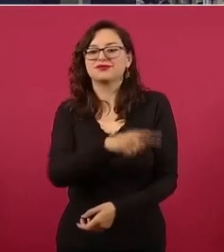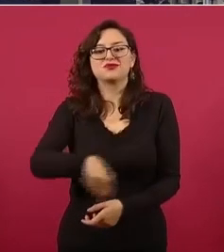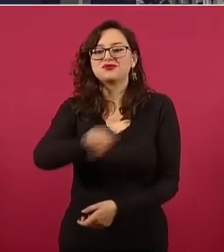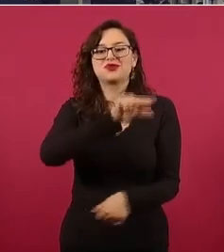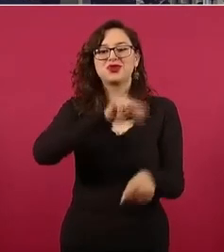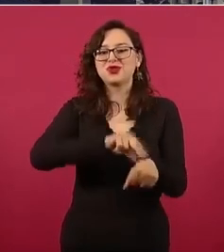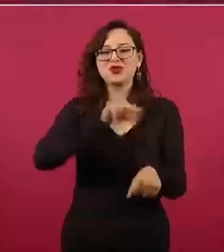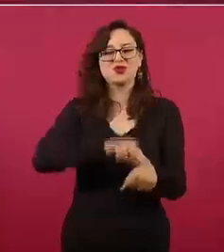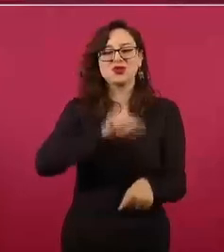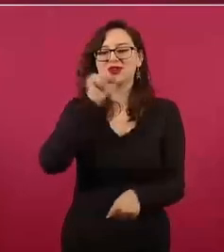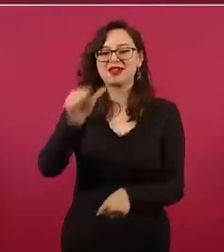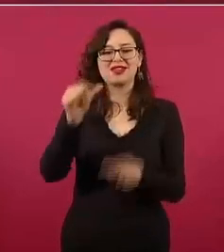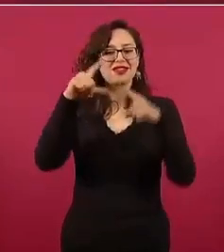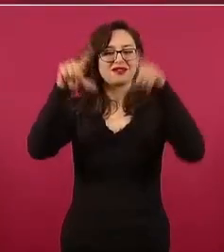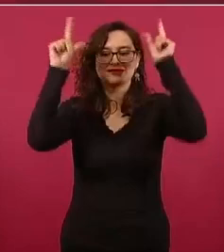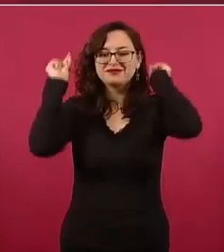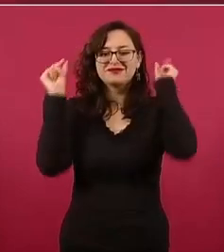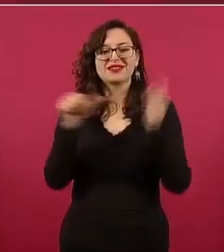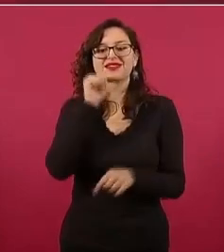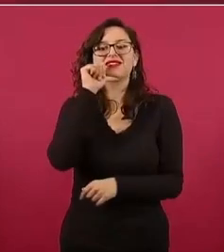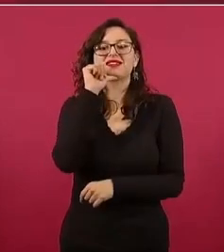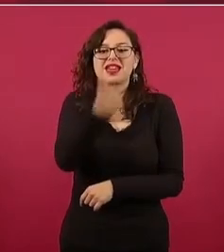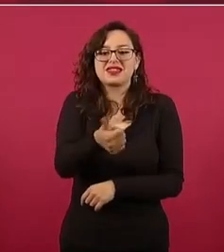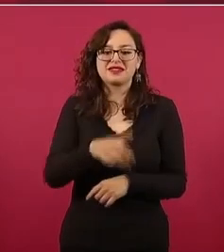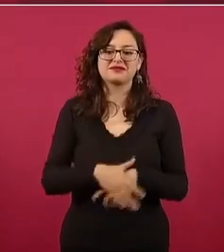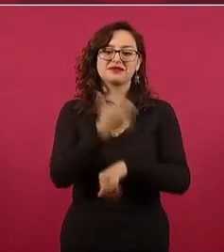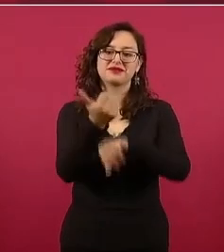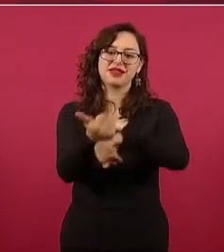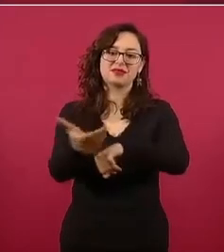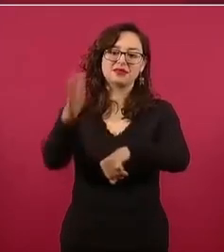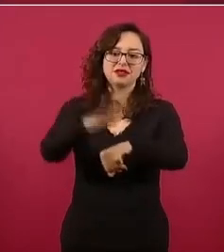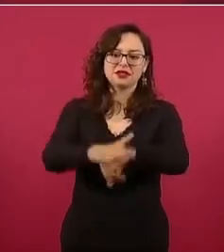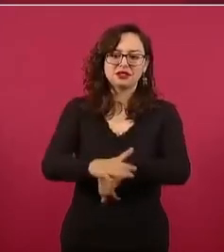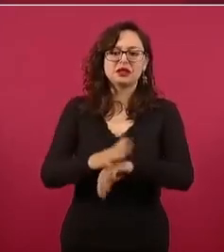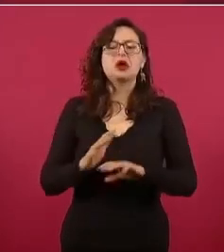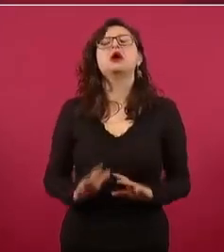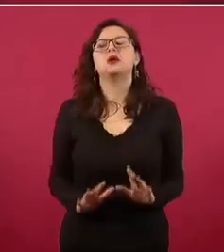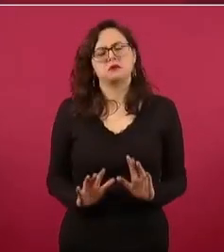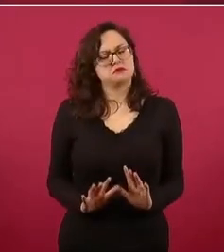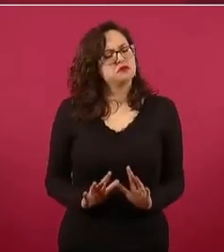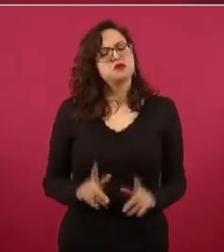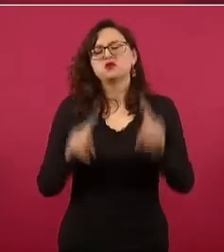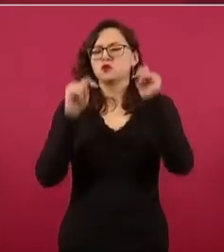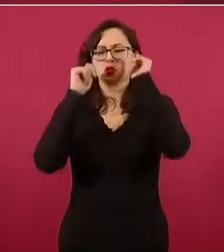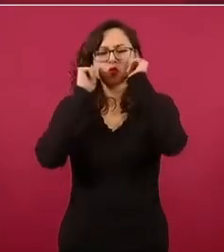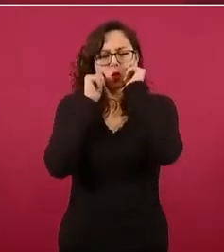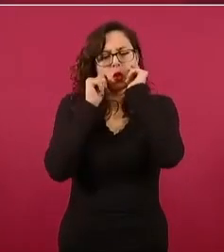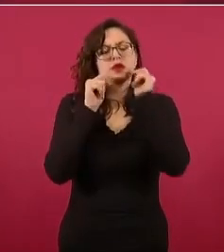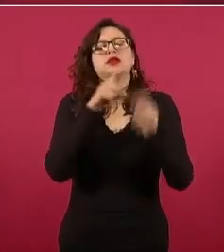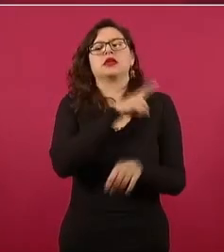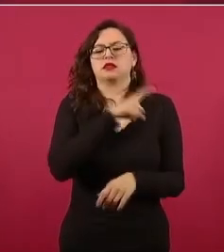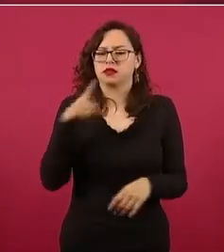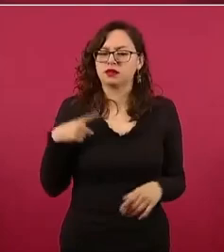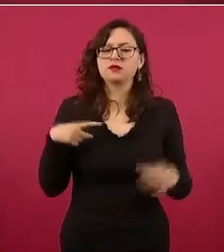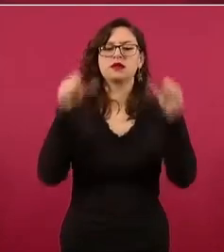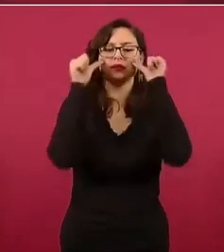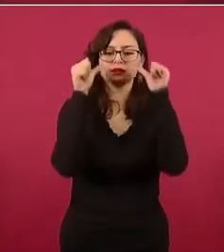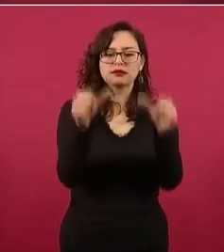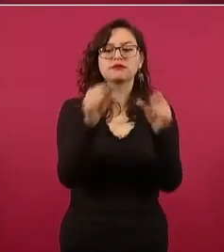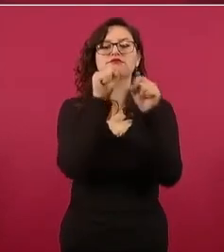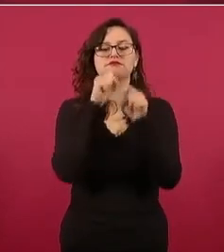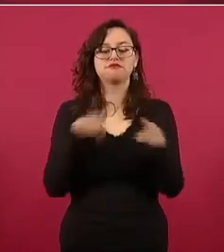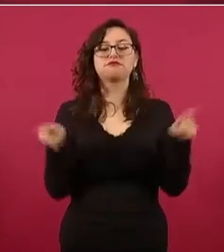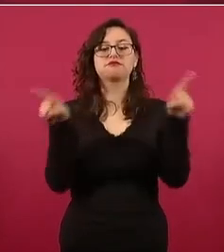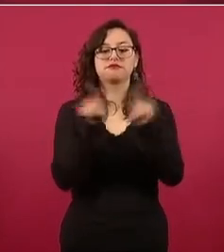ni son enfermeras, son trabajadores administrativos, merecen ser atendidos, pero